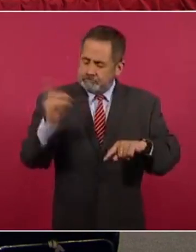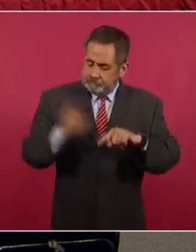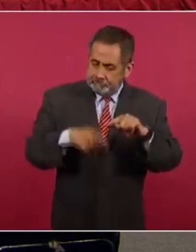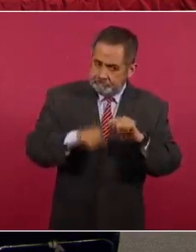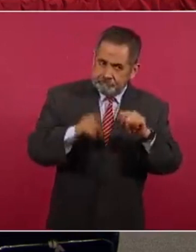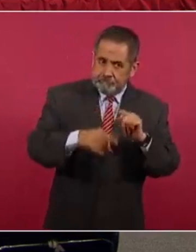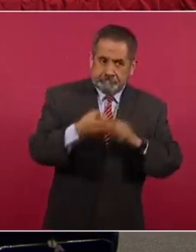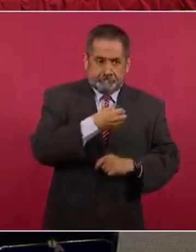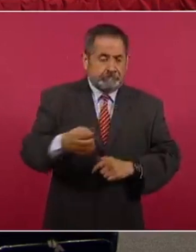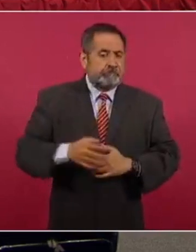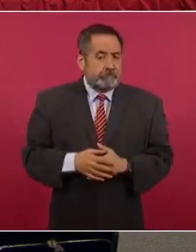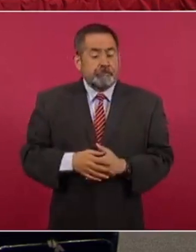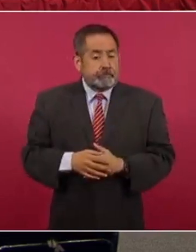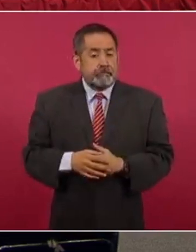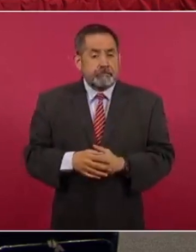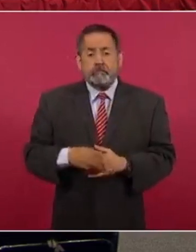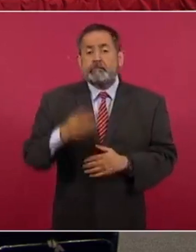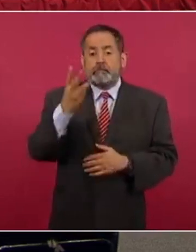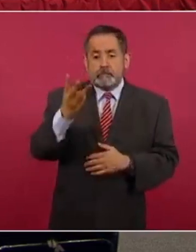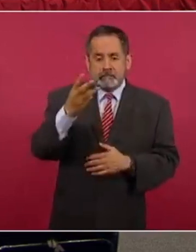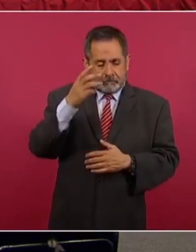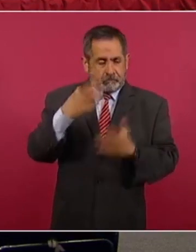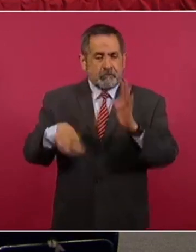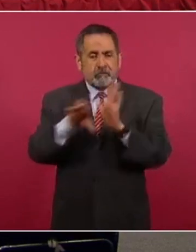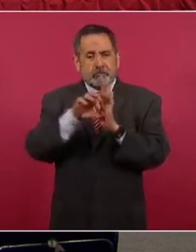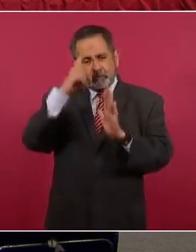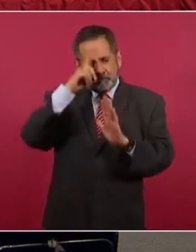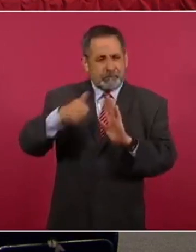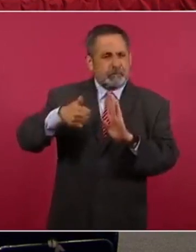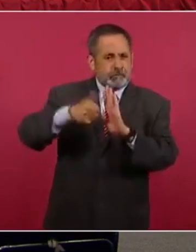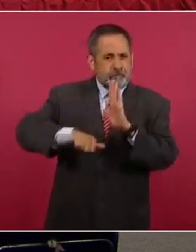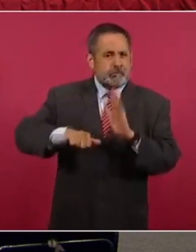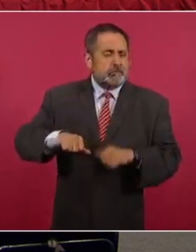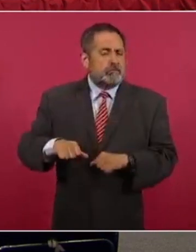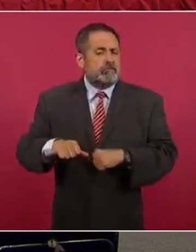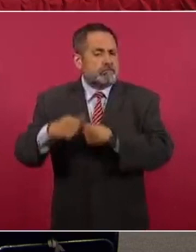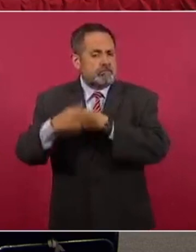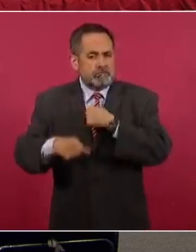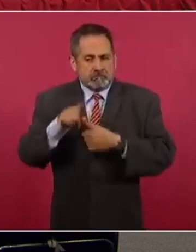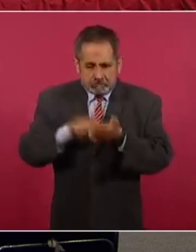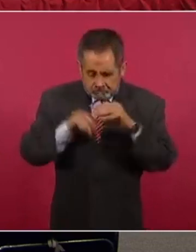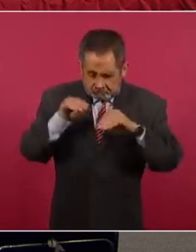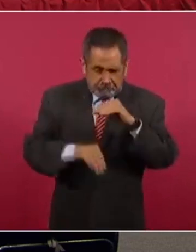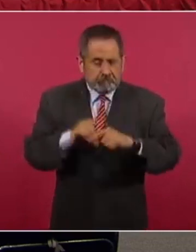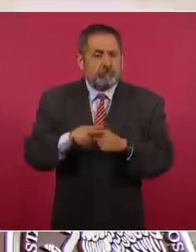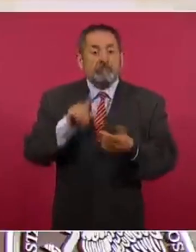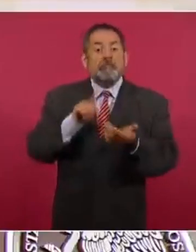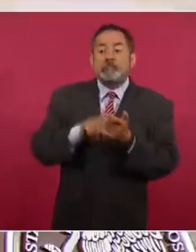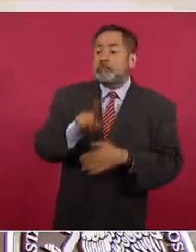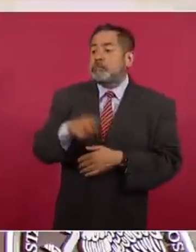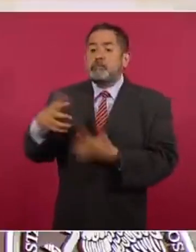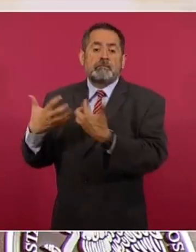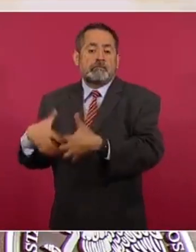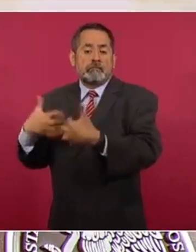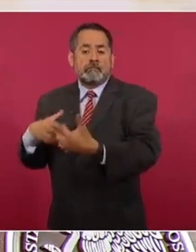La rehabilitación de tres quirófanos, dos hospitales donde se rehabilitaron las máquinas de gases medicinales, los